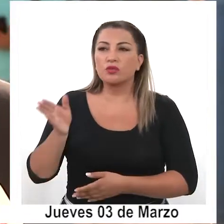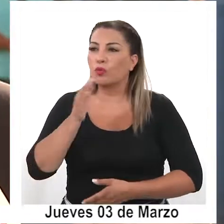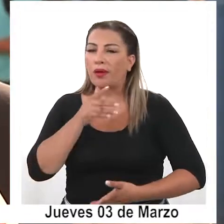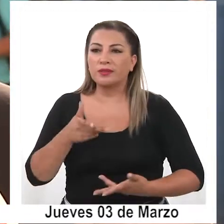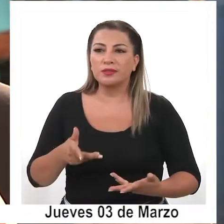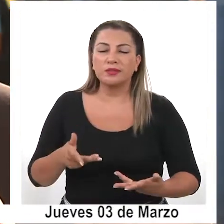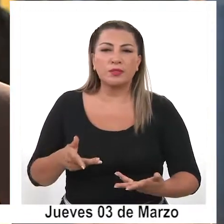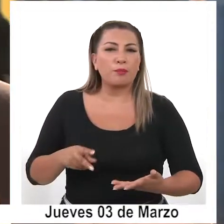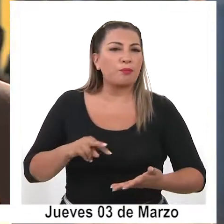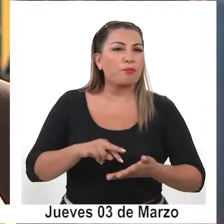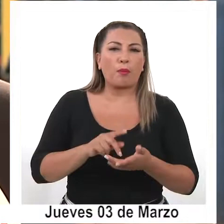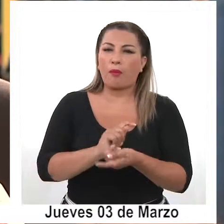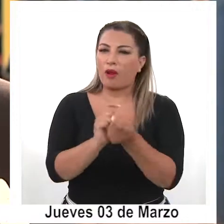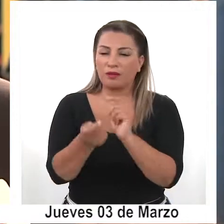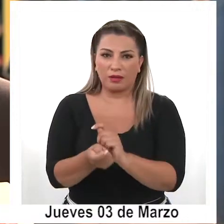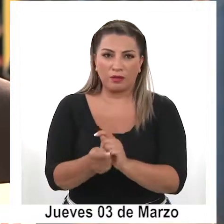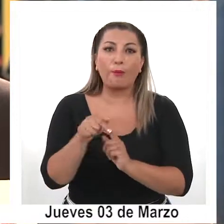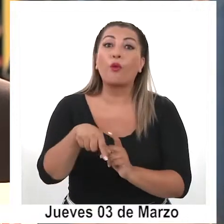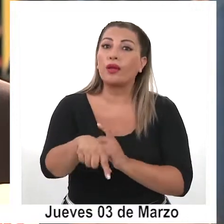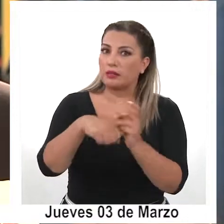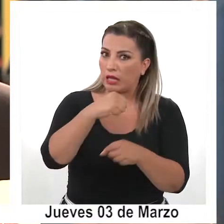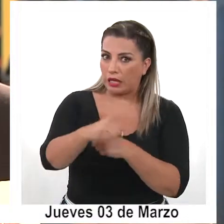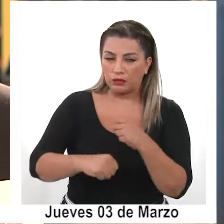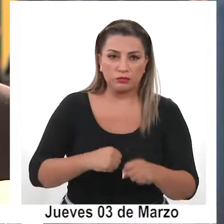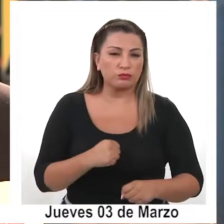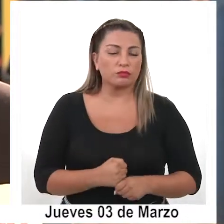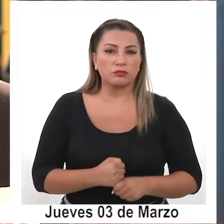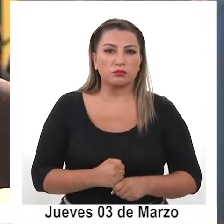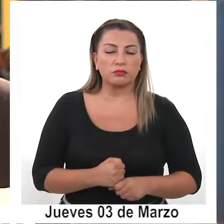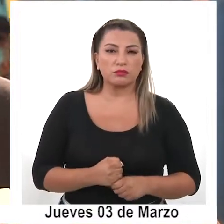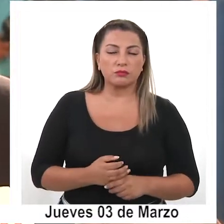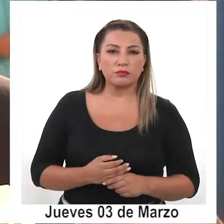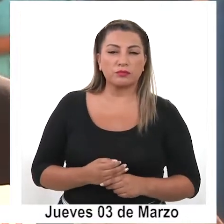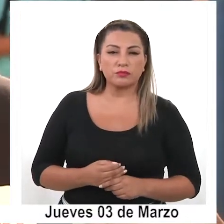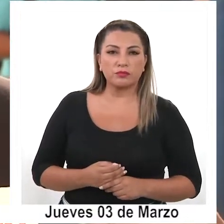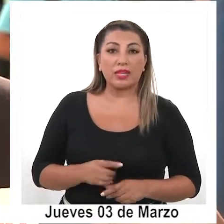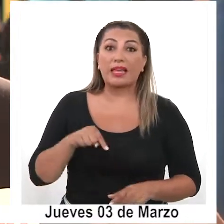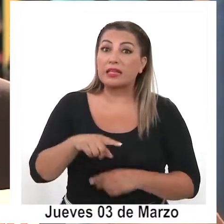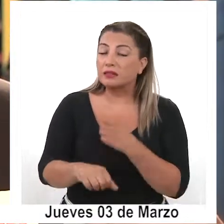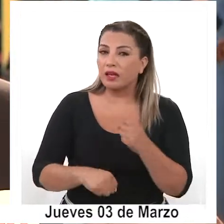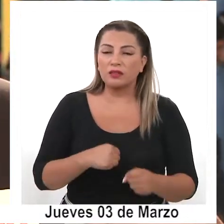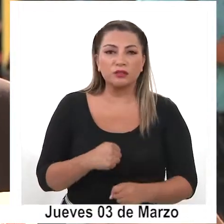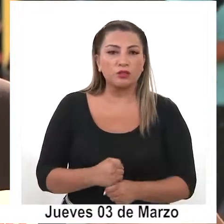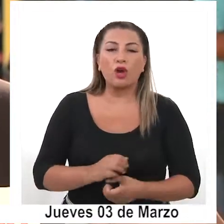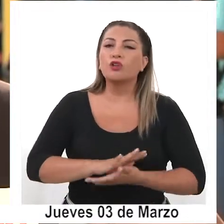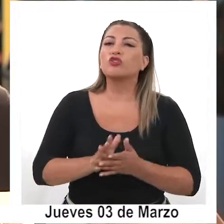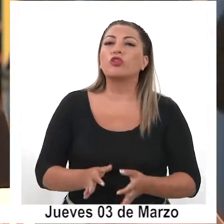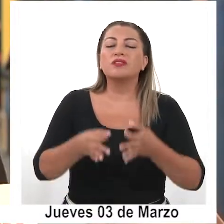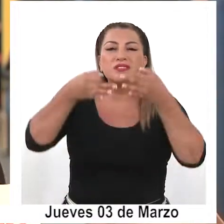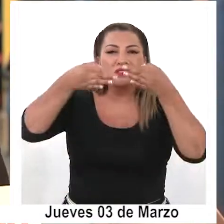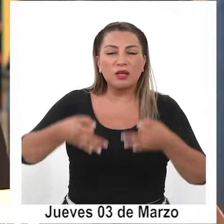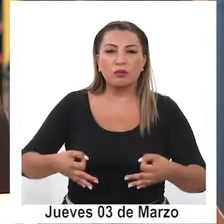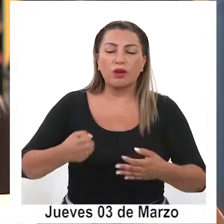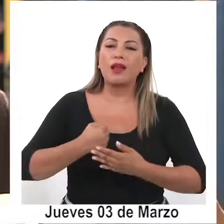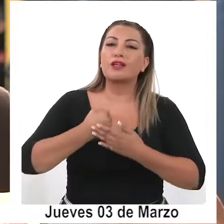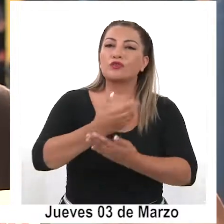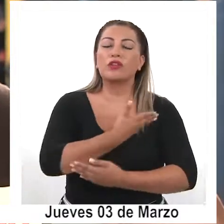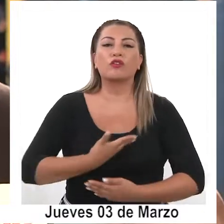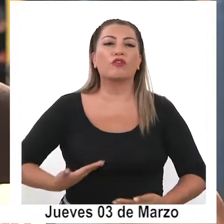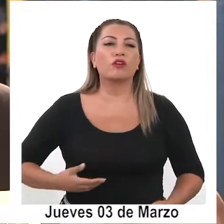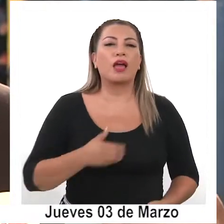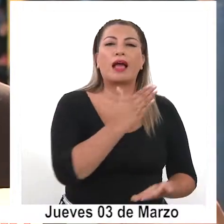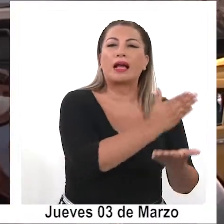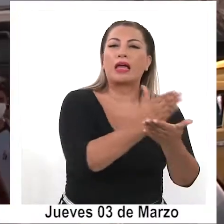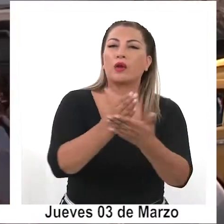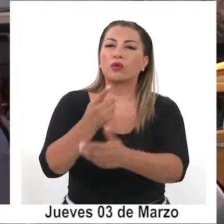ningún cambio. ¿Así como alumnos, como ahora es obligatorio? Por este año está asegurada la subvención para todos los